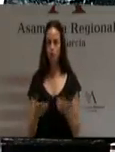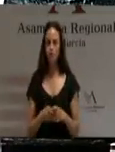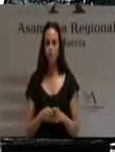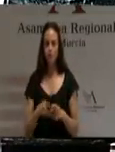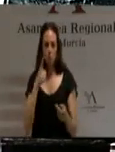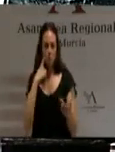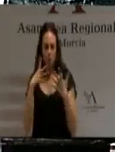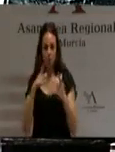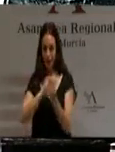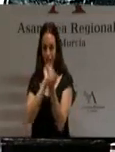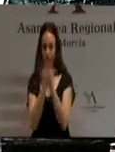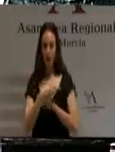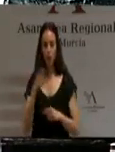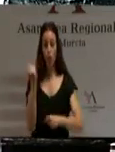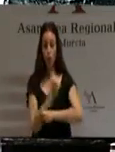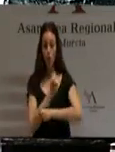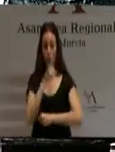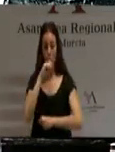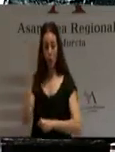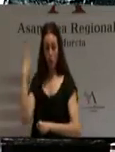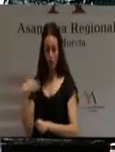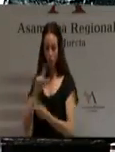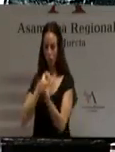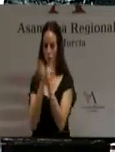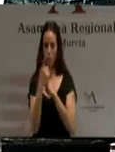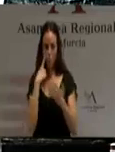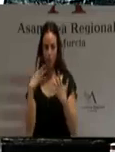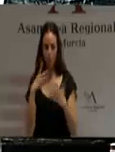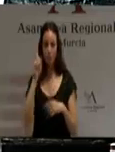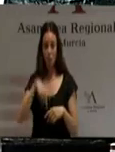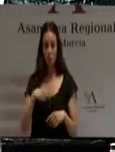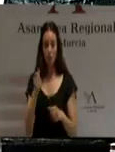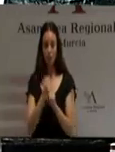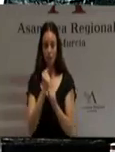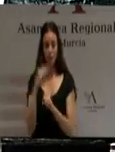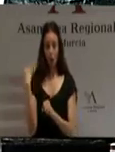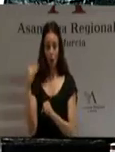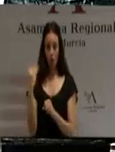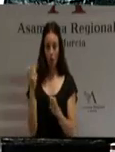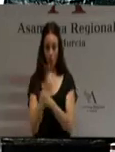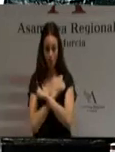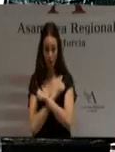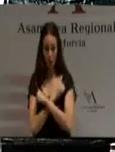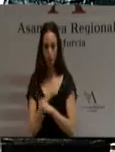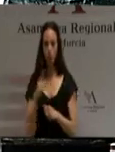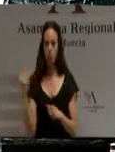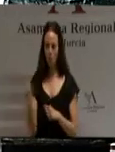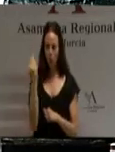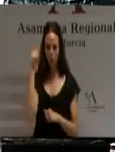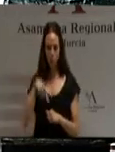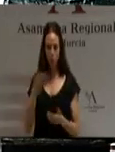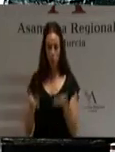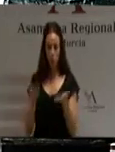tendencia iniciado en noviembre del pasado año. Incluso el desempleo juvenil ha registrado una leve mejoría desde ese año 2009